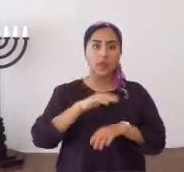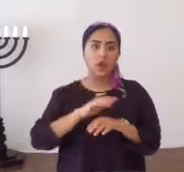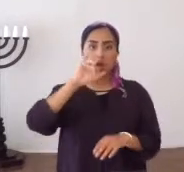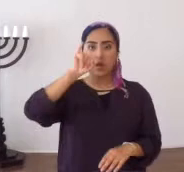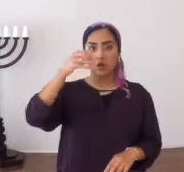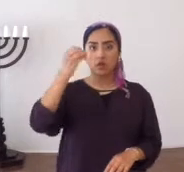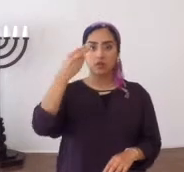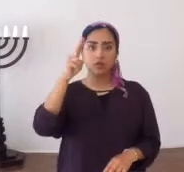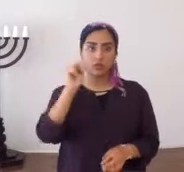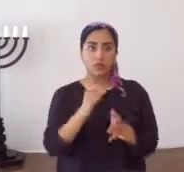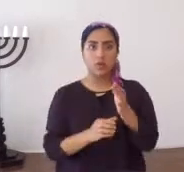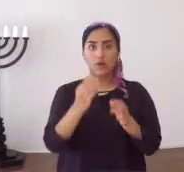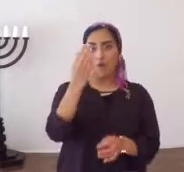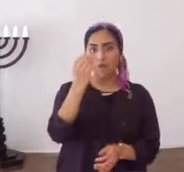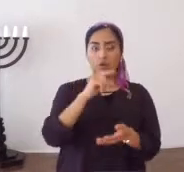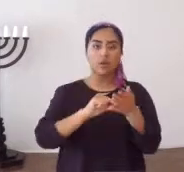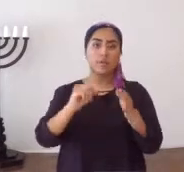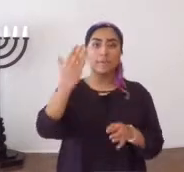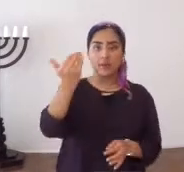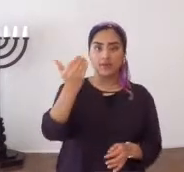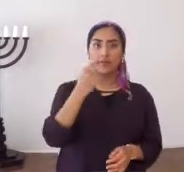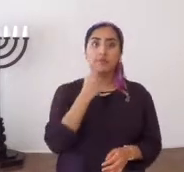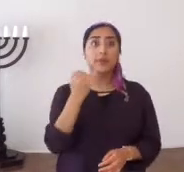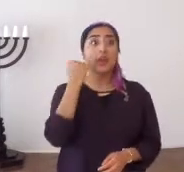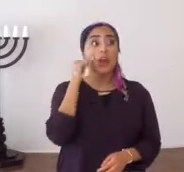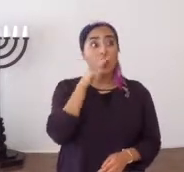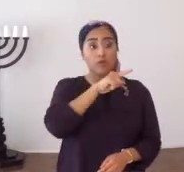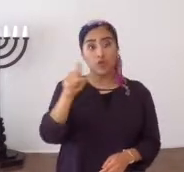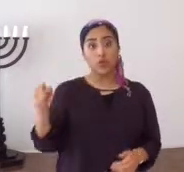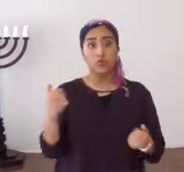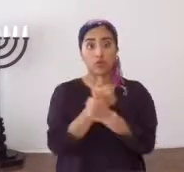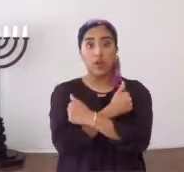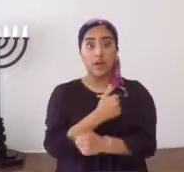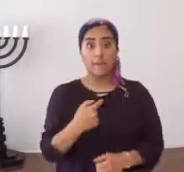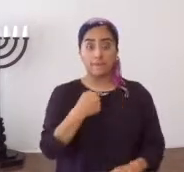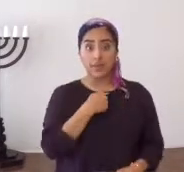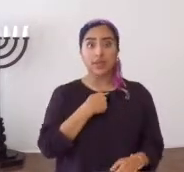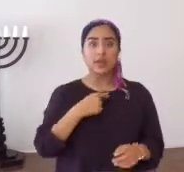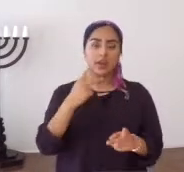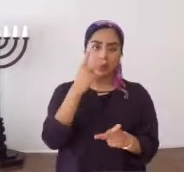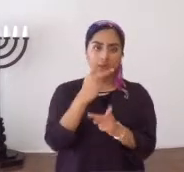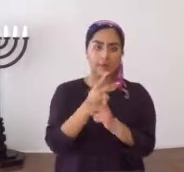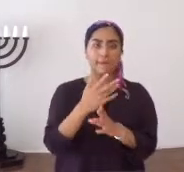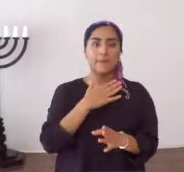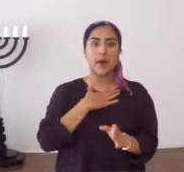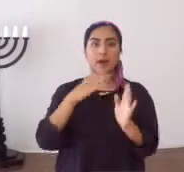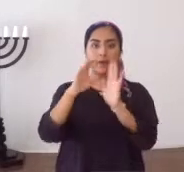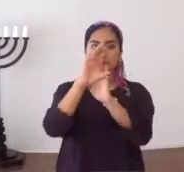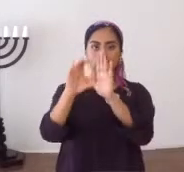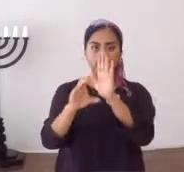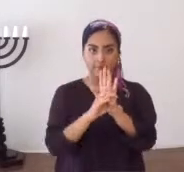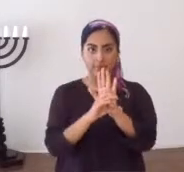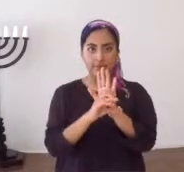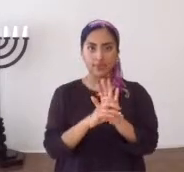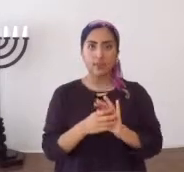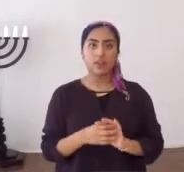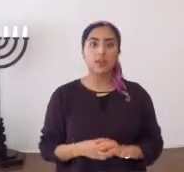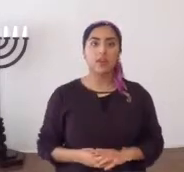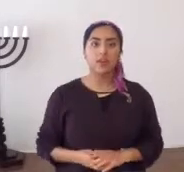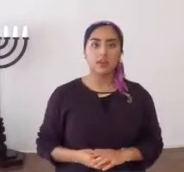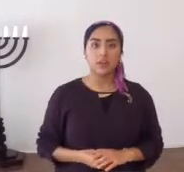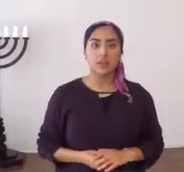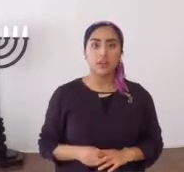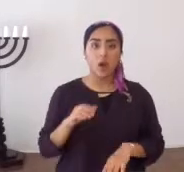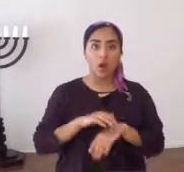En Yohanan 14, verso 15, dice, Si me amáis, guardad mis mitbots, mis mandamientos.